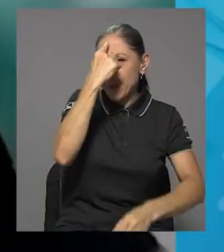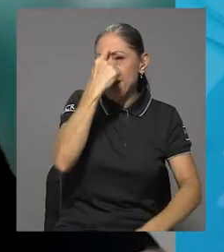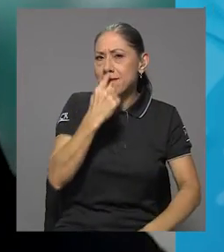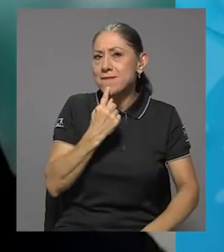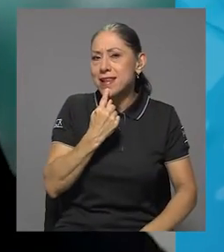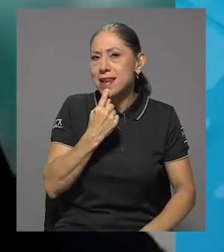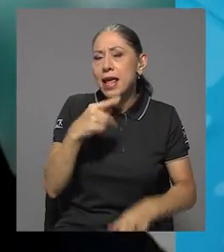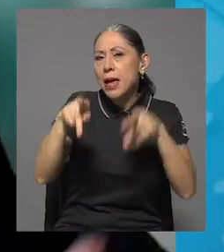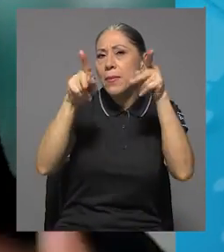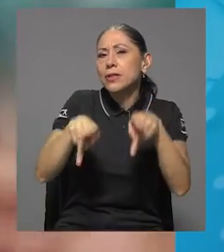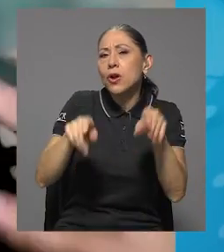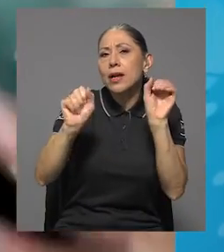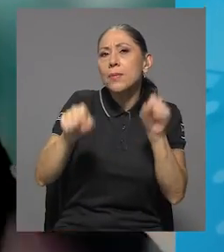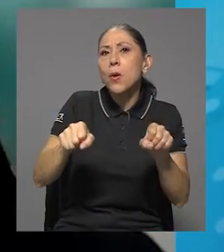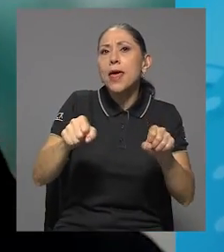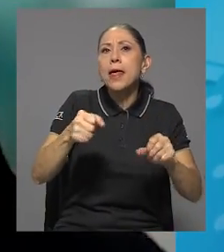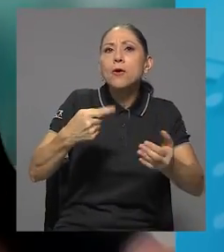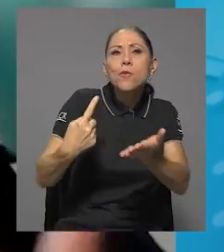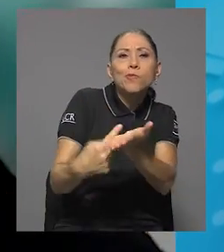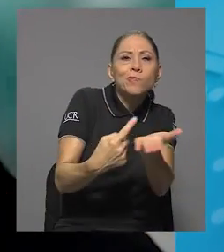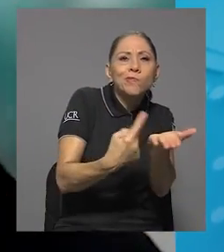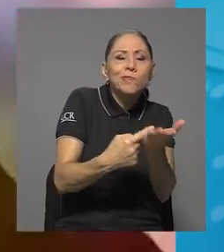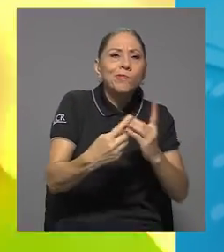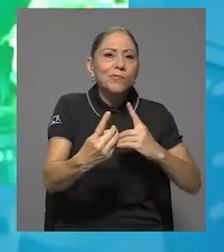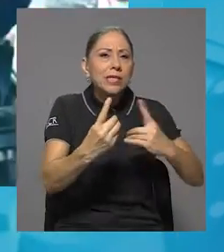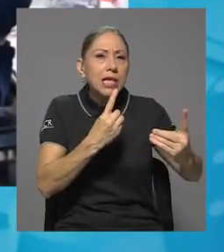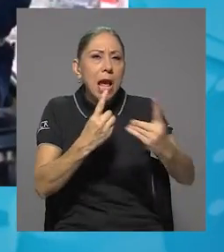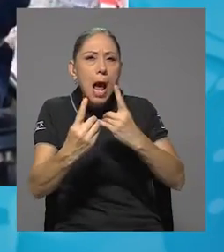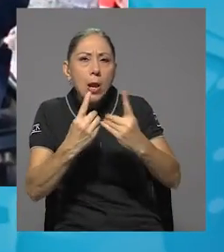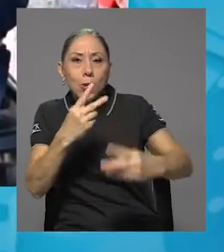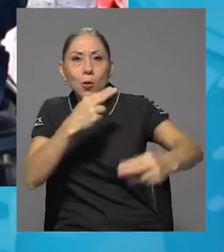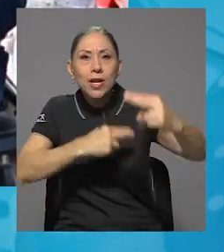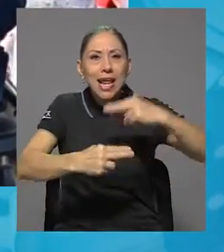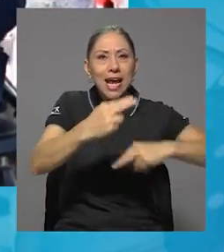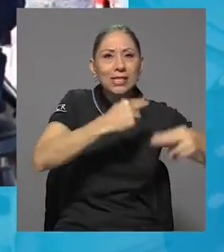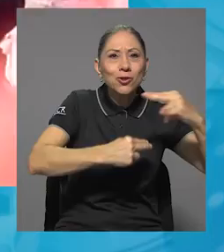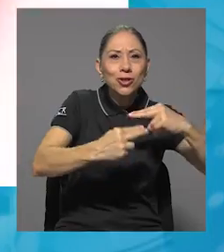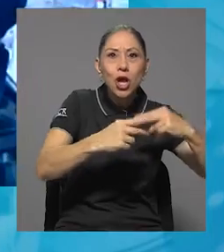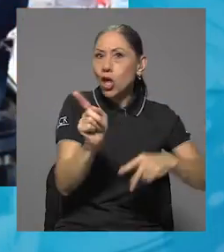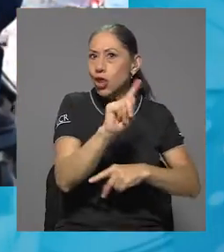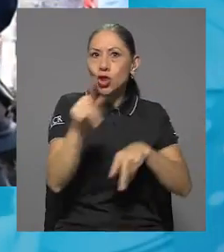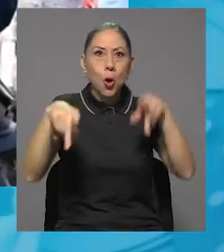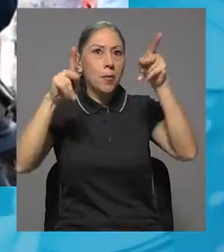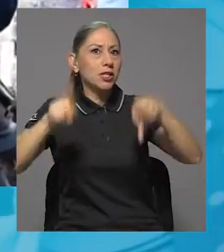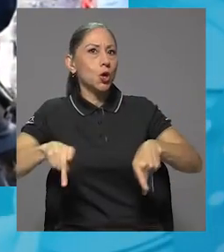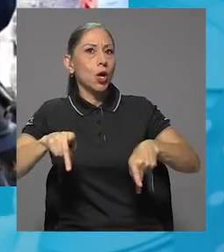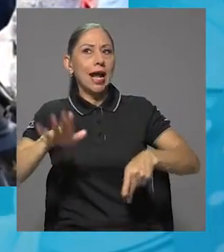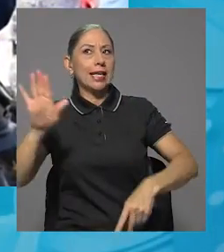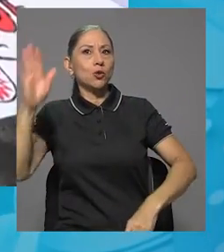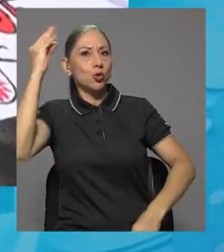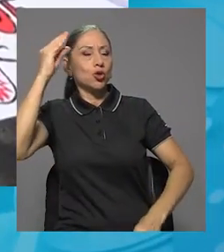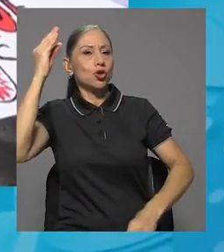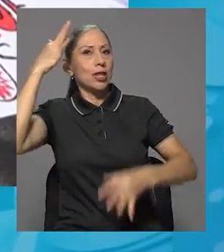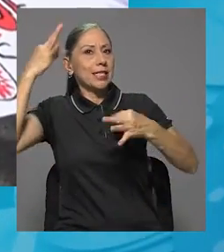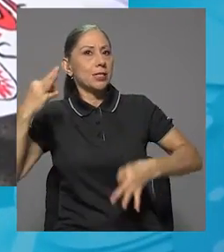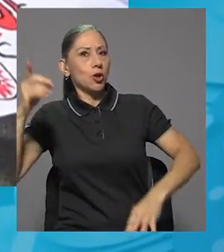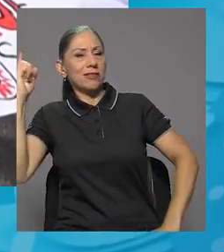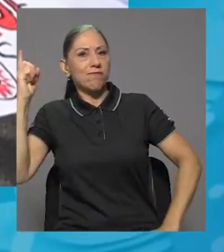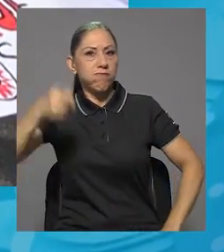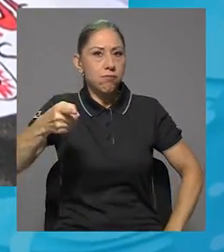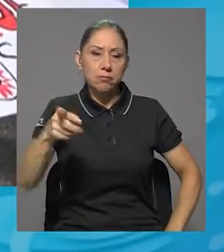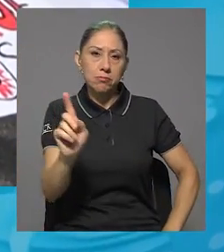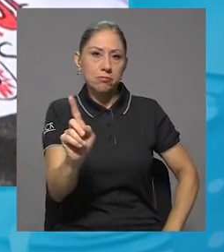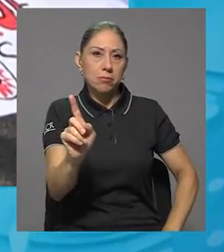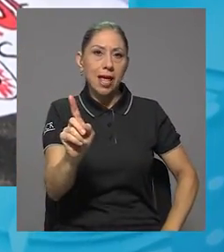persona más, con más apertura al diálogo ante una persona que más bien imponga sus decisiones. Y también muy